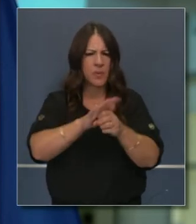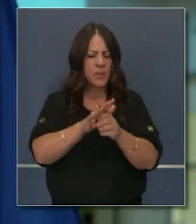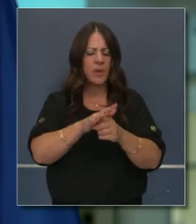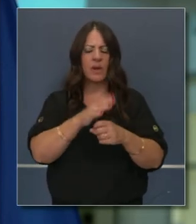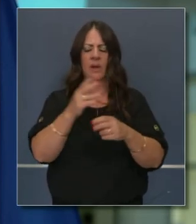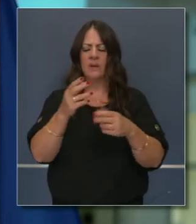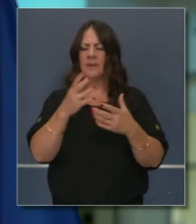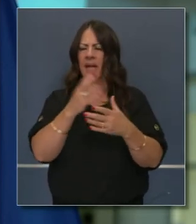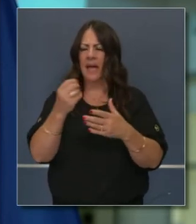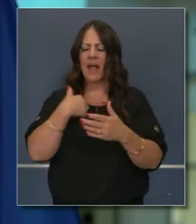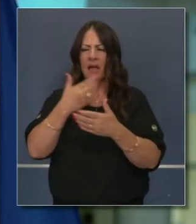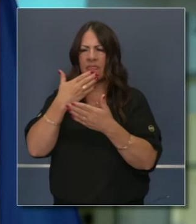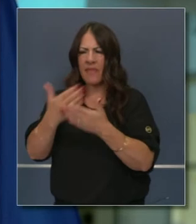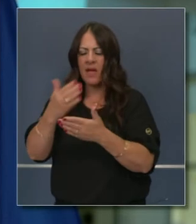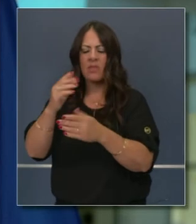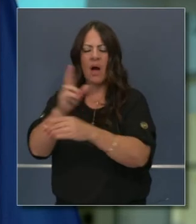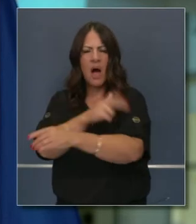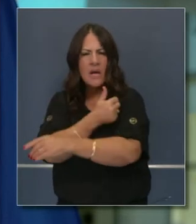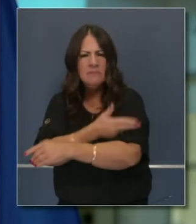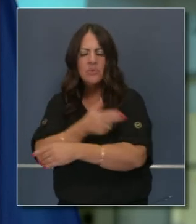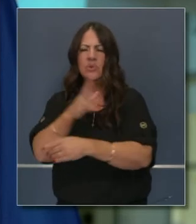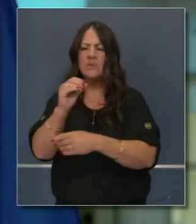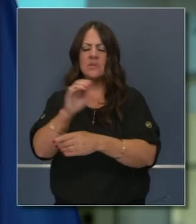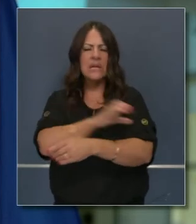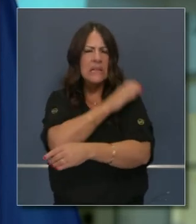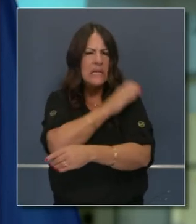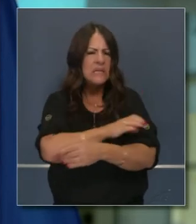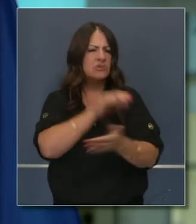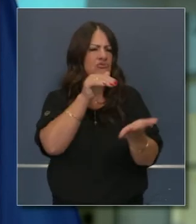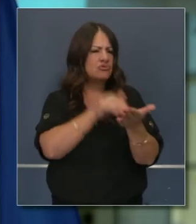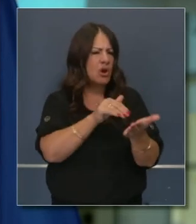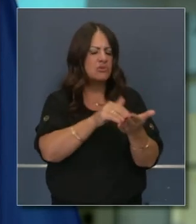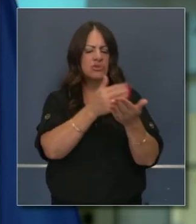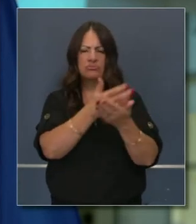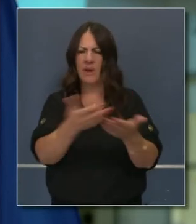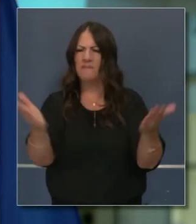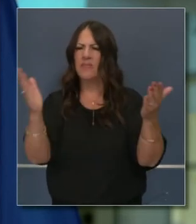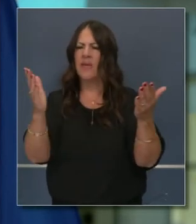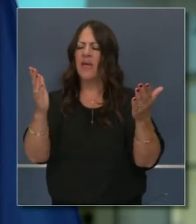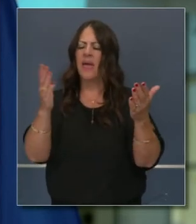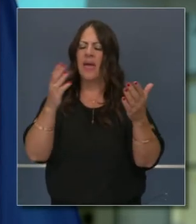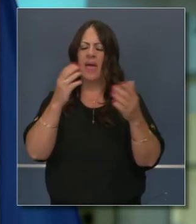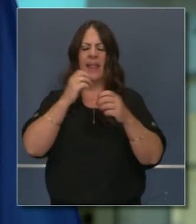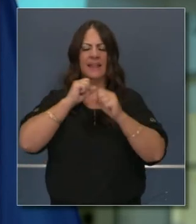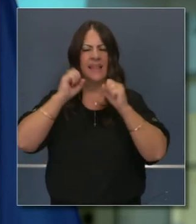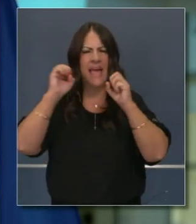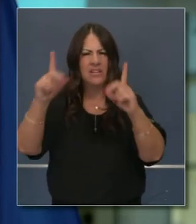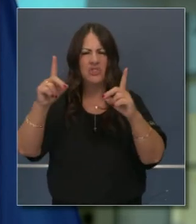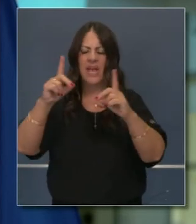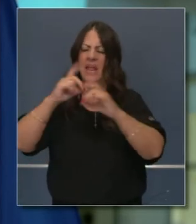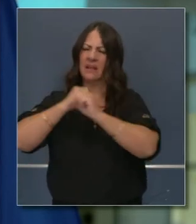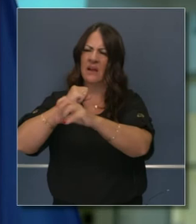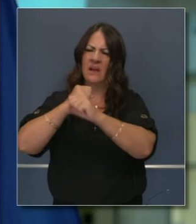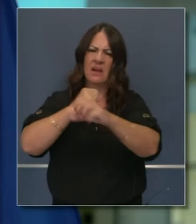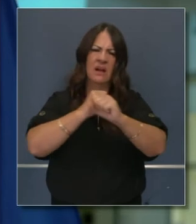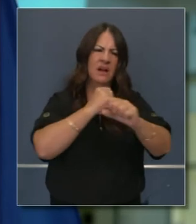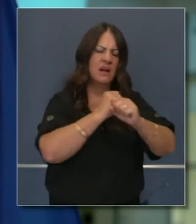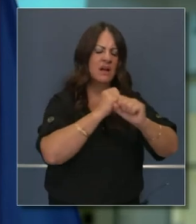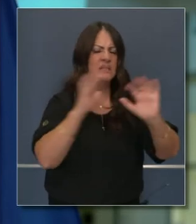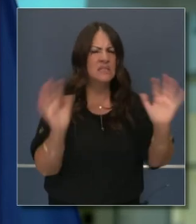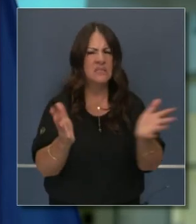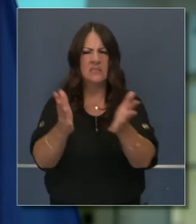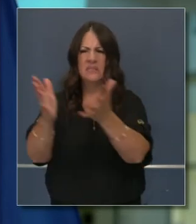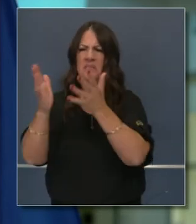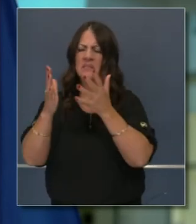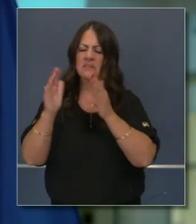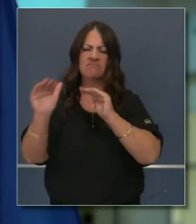en cuanto a hospitales a través de California, nuestros compañeros a nivel de pruebas clínicas con pacientes entregando información a la